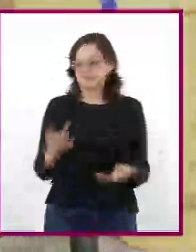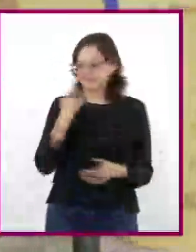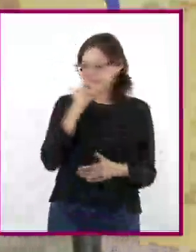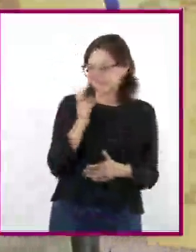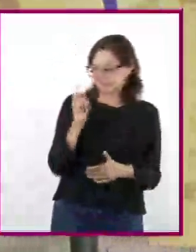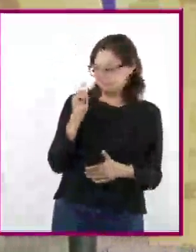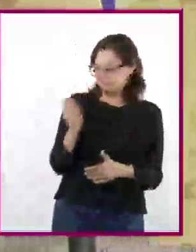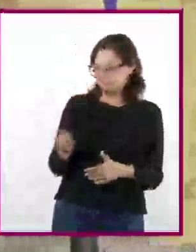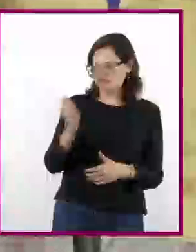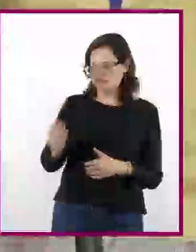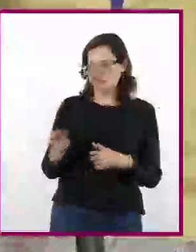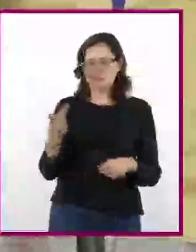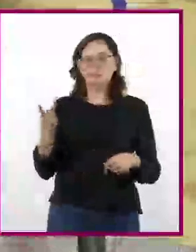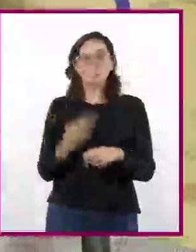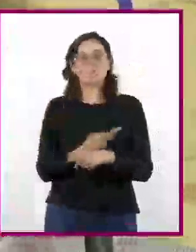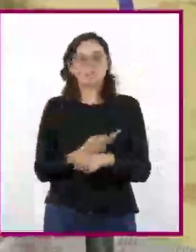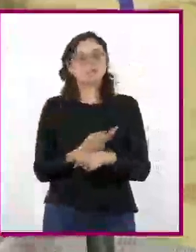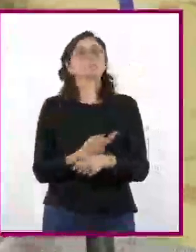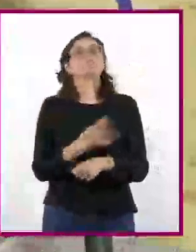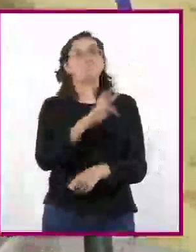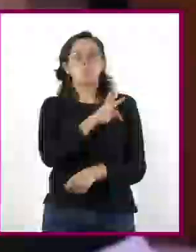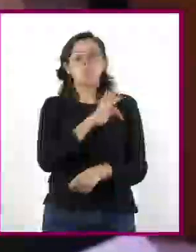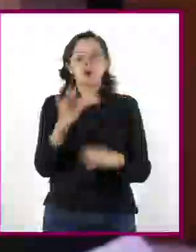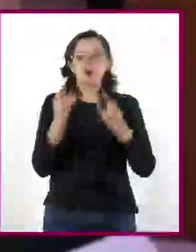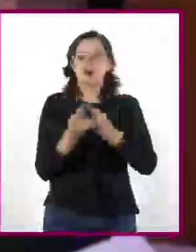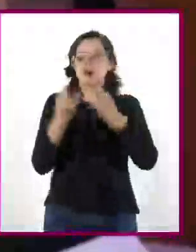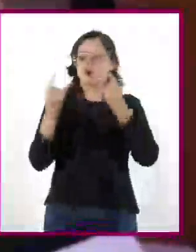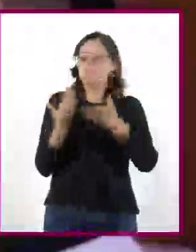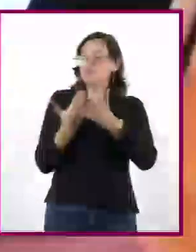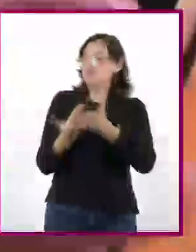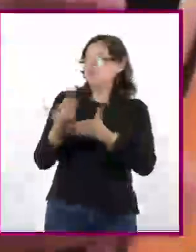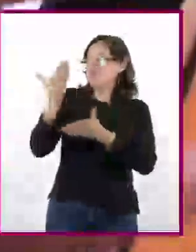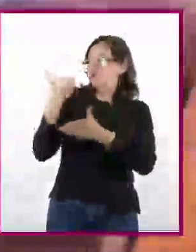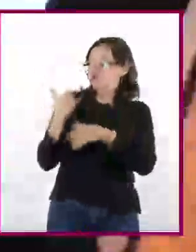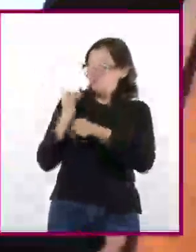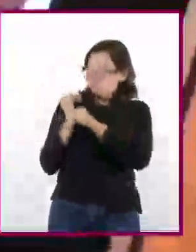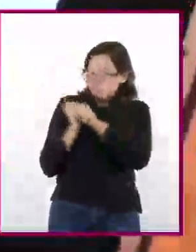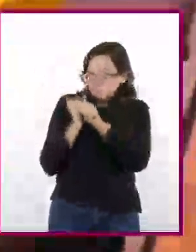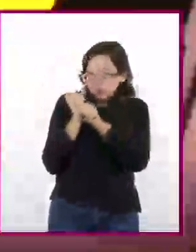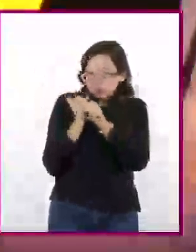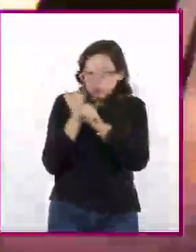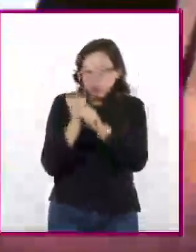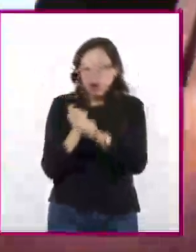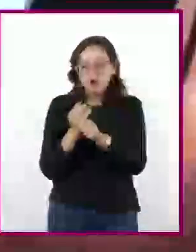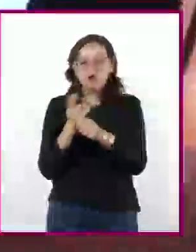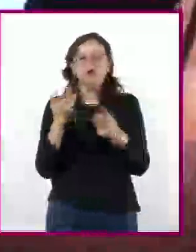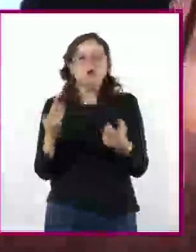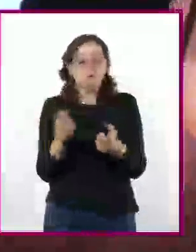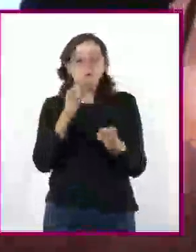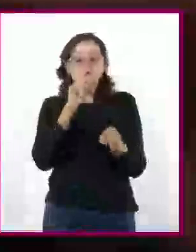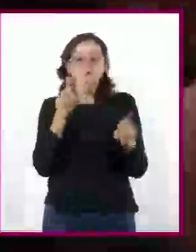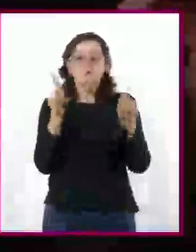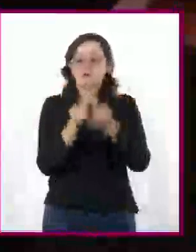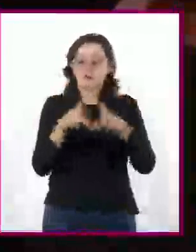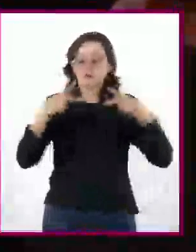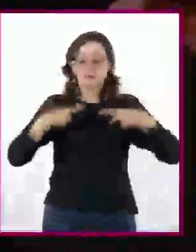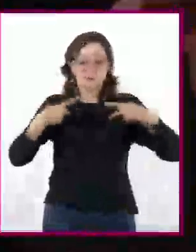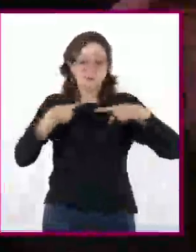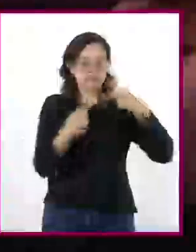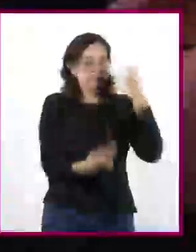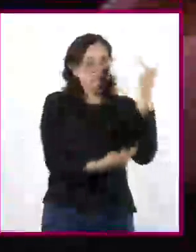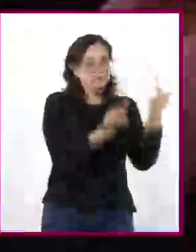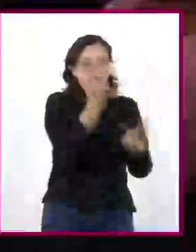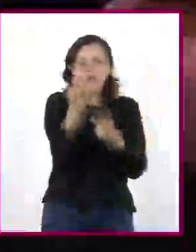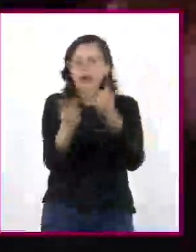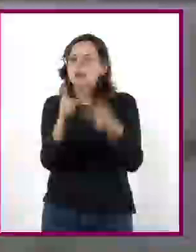conviene buscar antecedentes históricos en las fuentes. Elaborar y aplicar una encuesta es útil para comprenderlo a